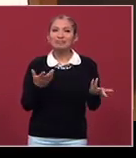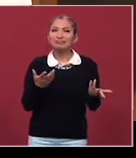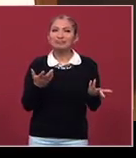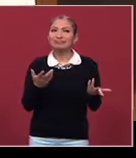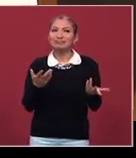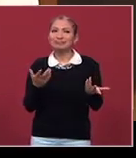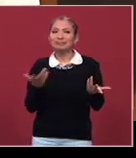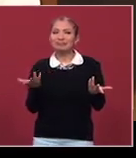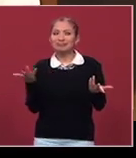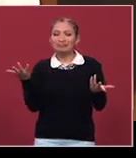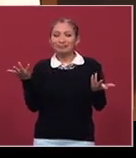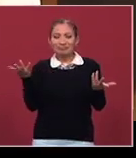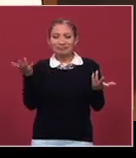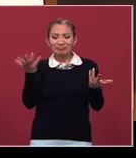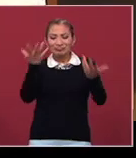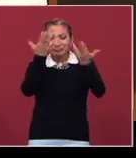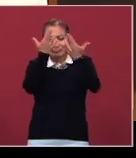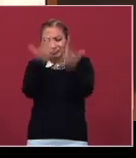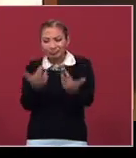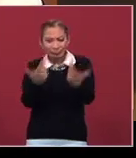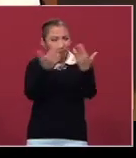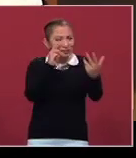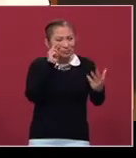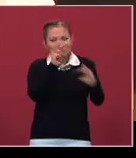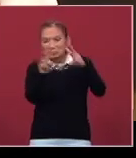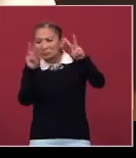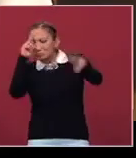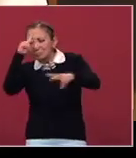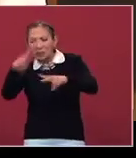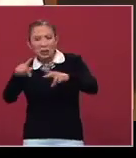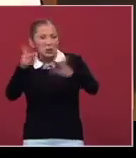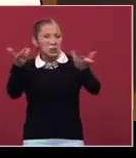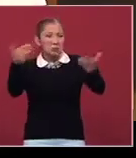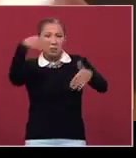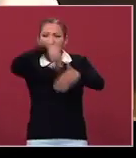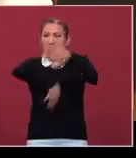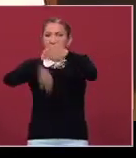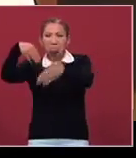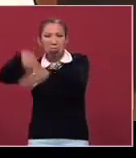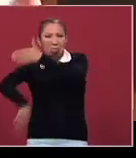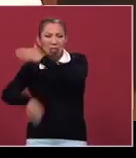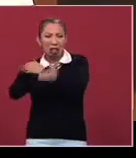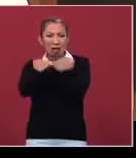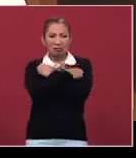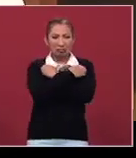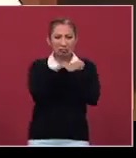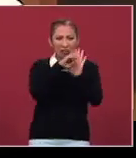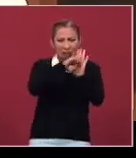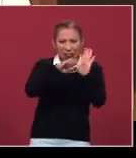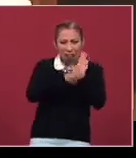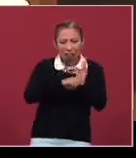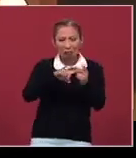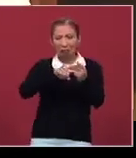la devastación que hay en el país en muchos sentidos, ético, moral,